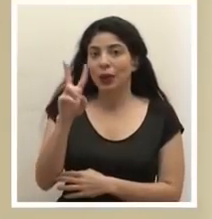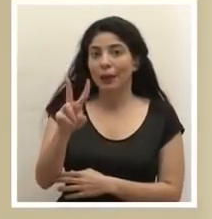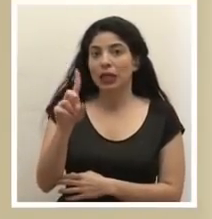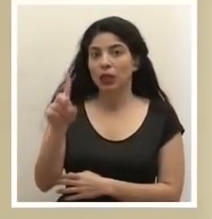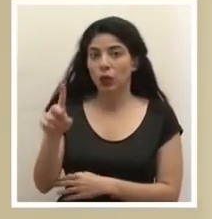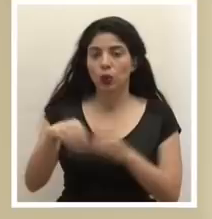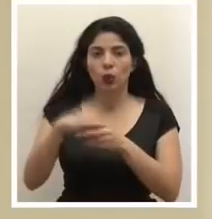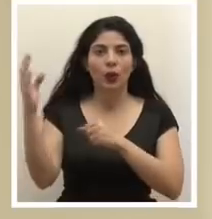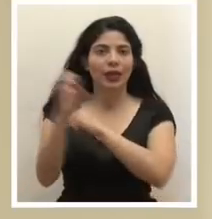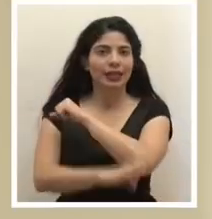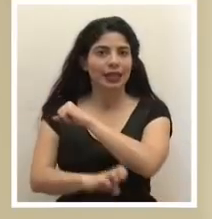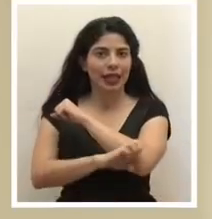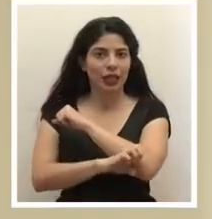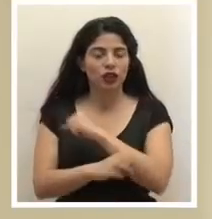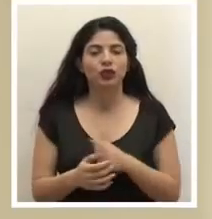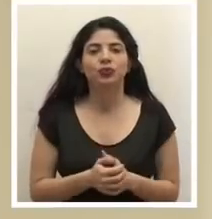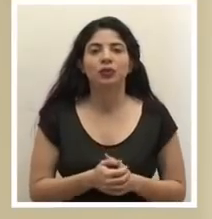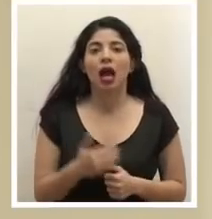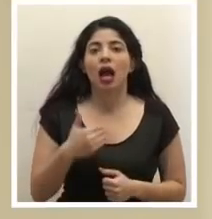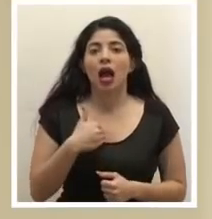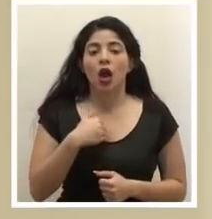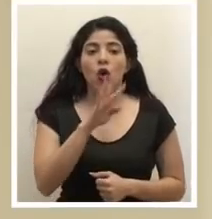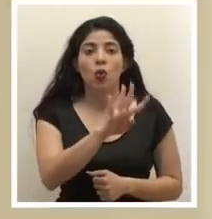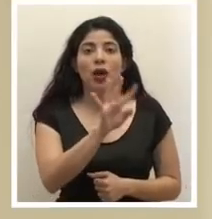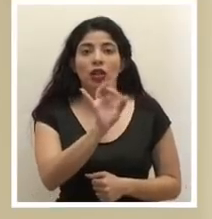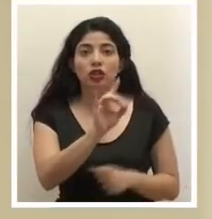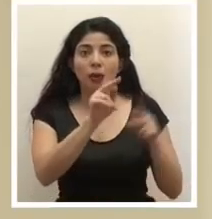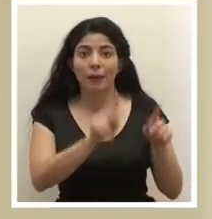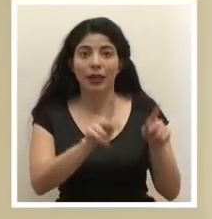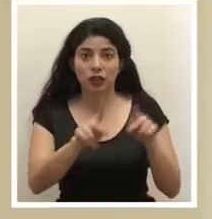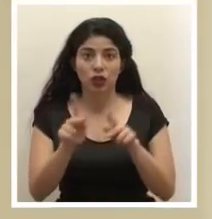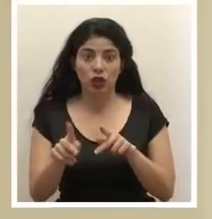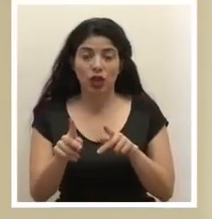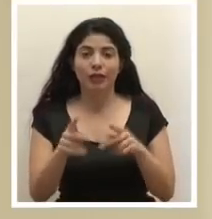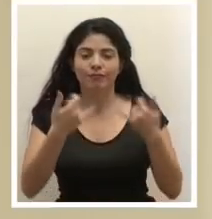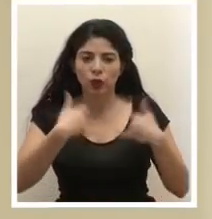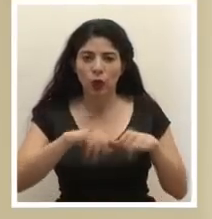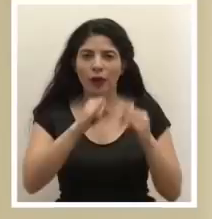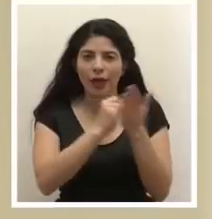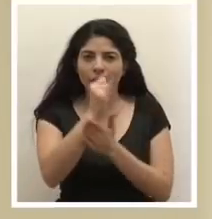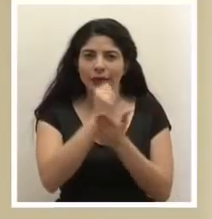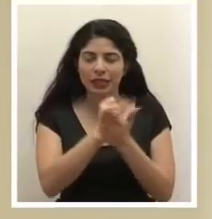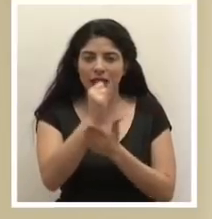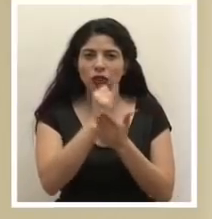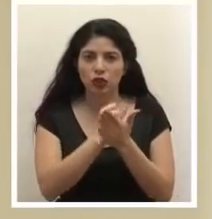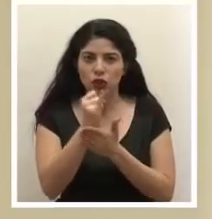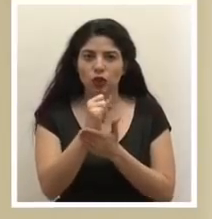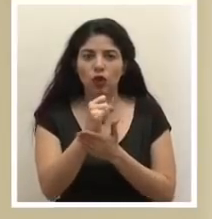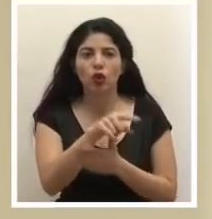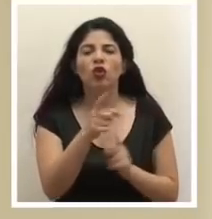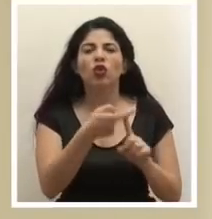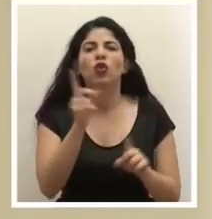son extranjeros. Tenemos 48 personas que están en investigación con respecto a la